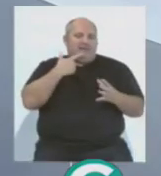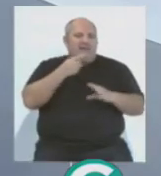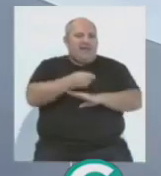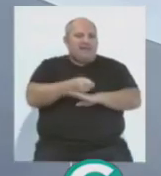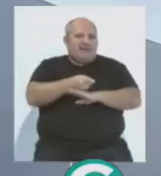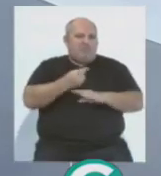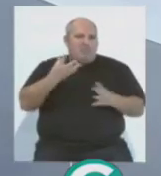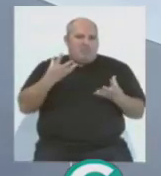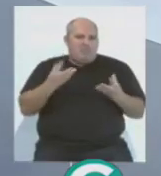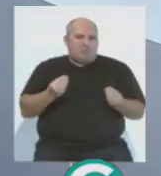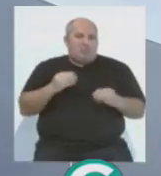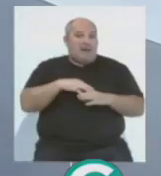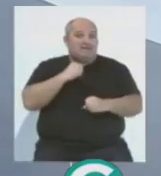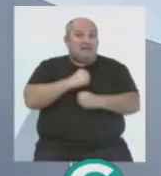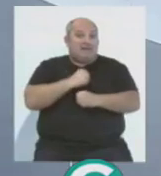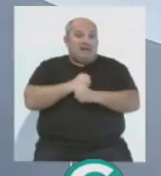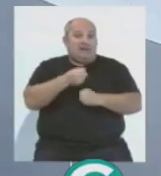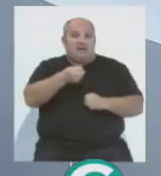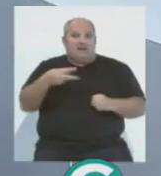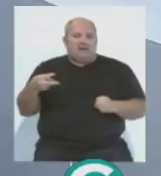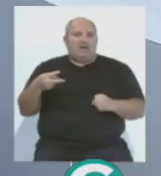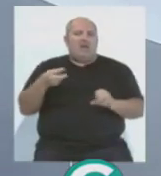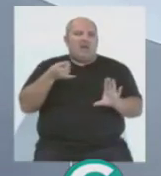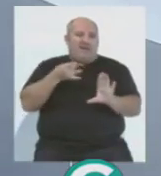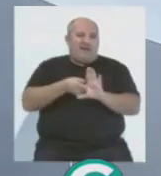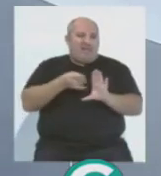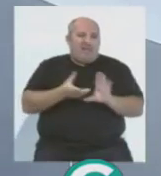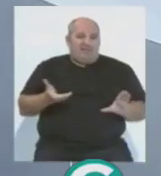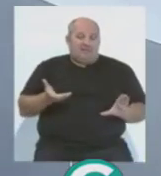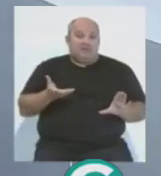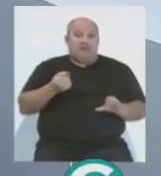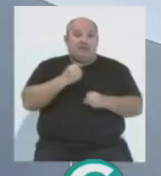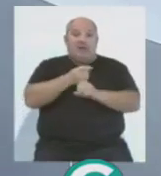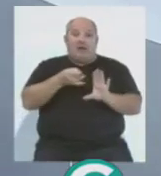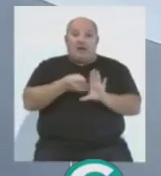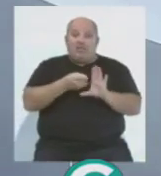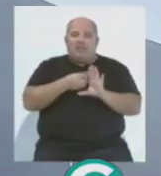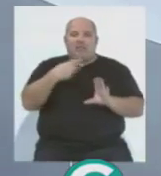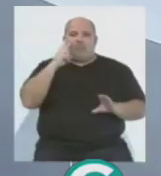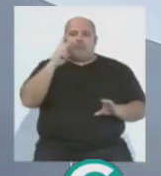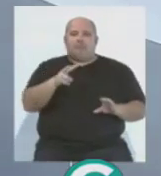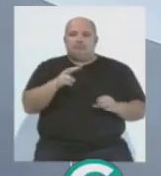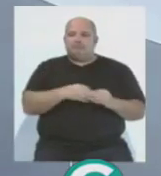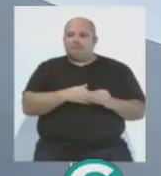exigía para que el trabajo que se haga tenga calidad, porque si el trabajo tiene calidad después se va a ver